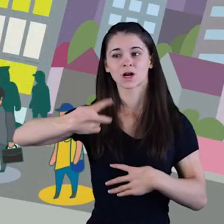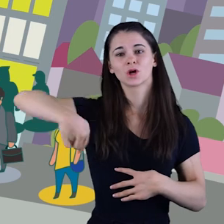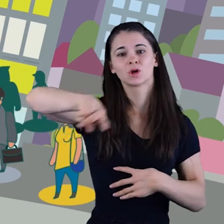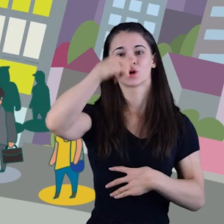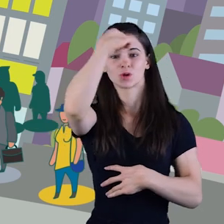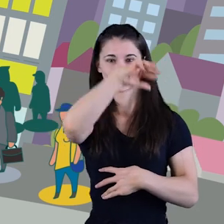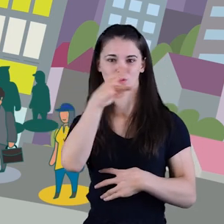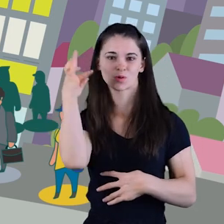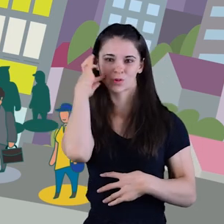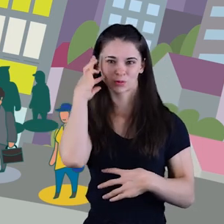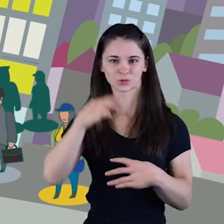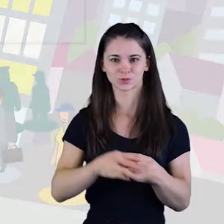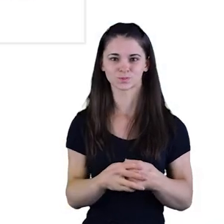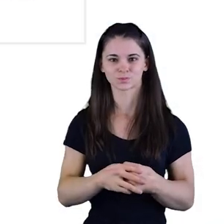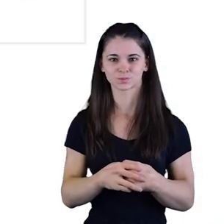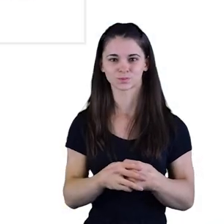y para todos.